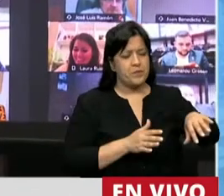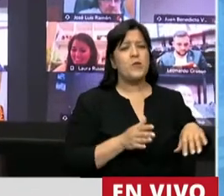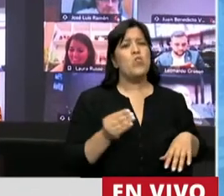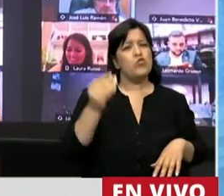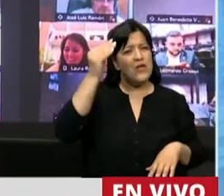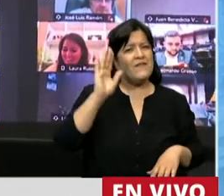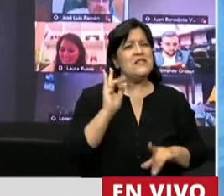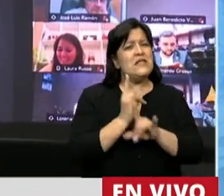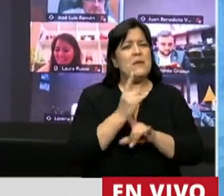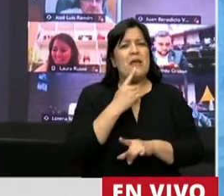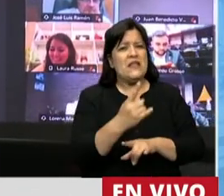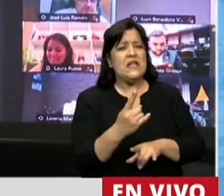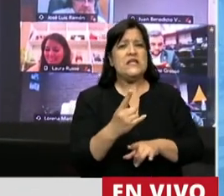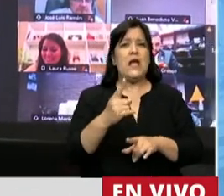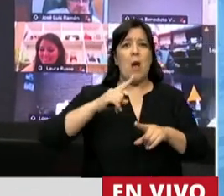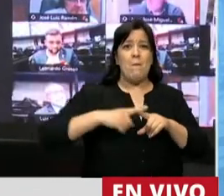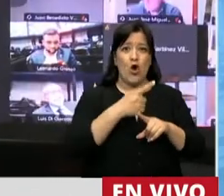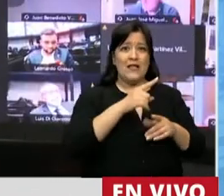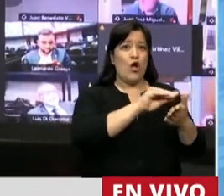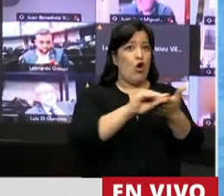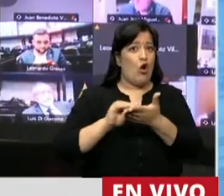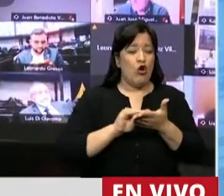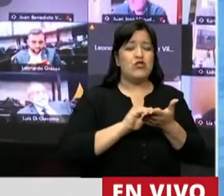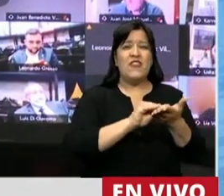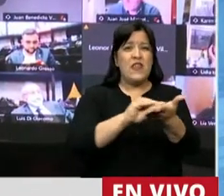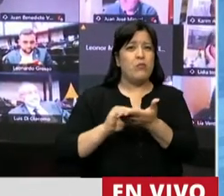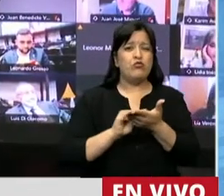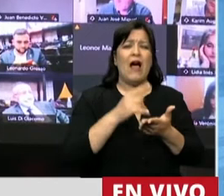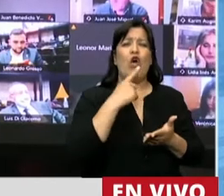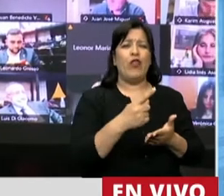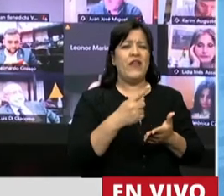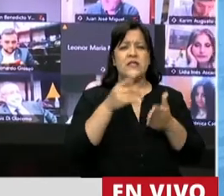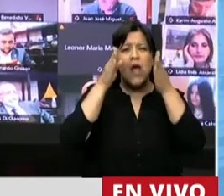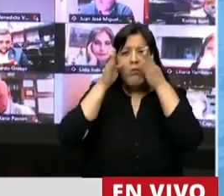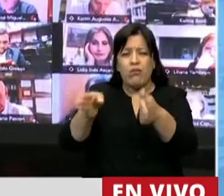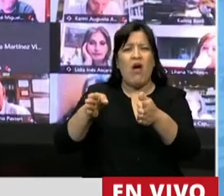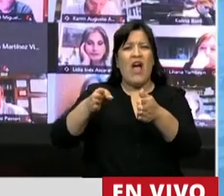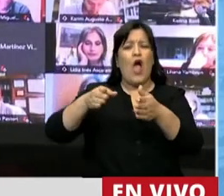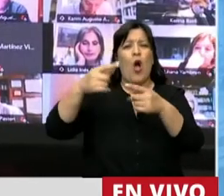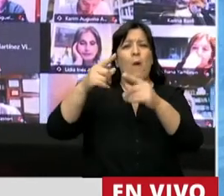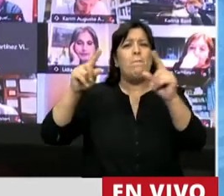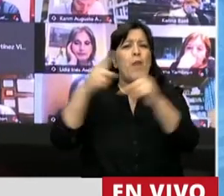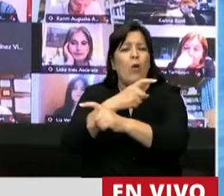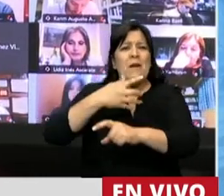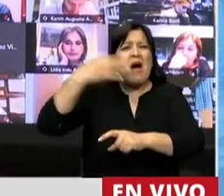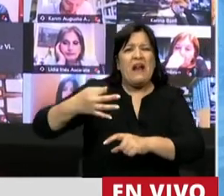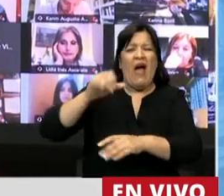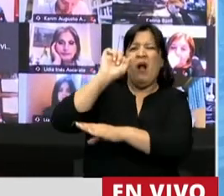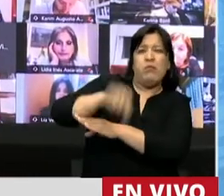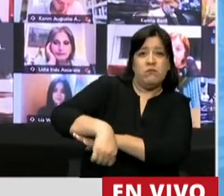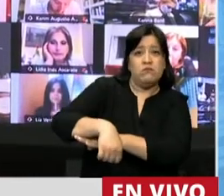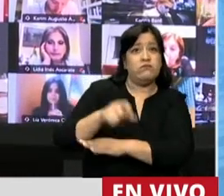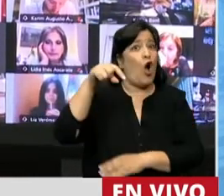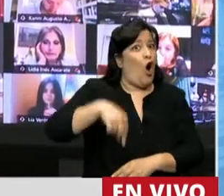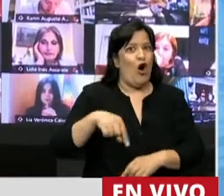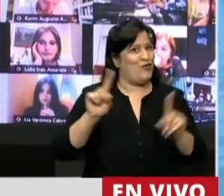no nos ocupamos de los problemas reales de las personas y este no es el caso de hoy. Vengo